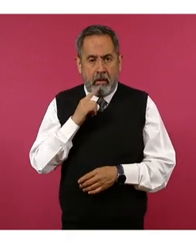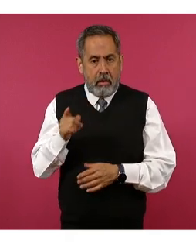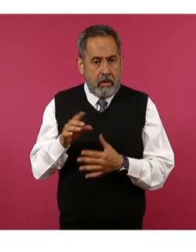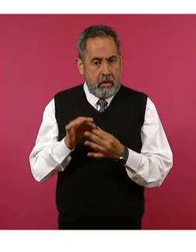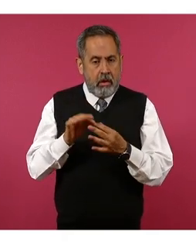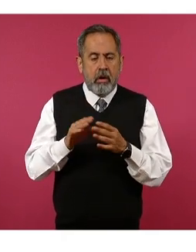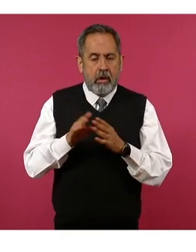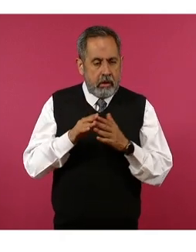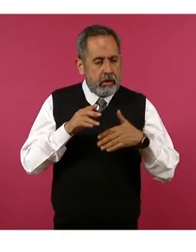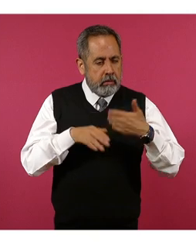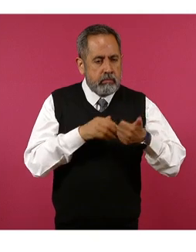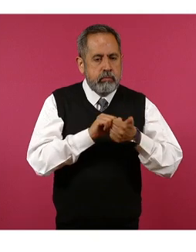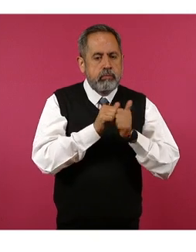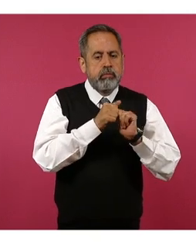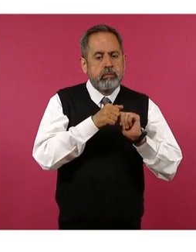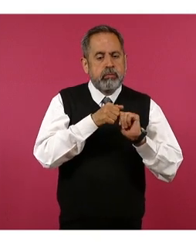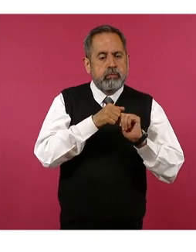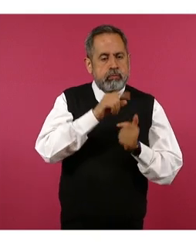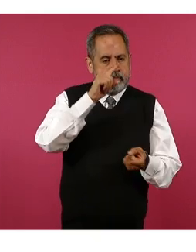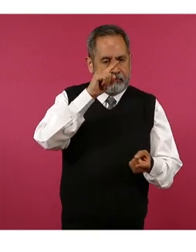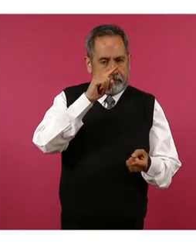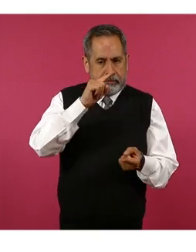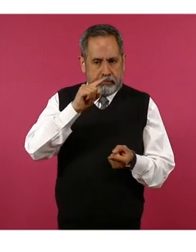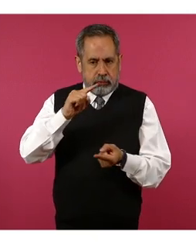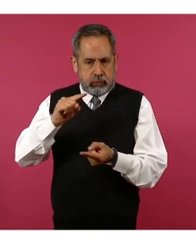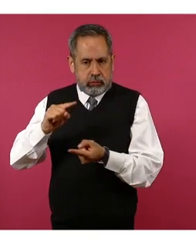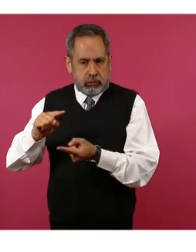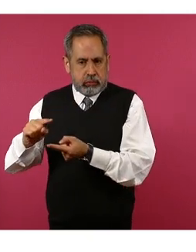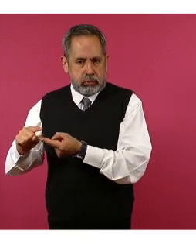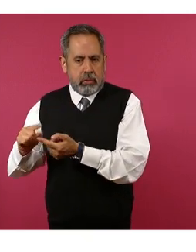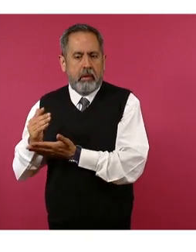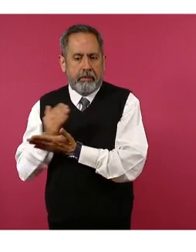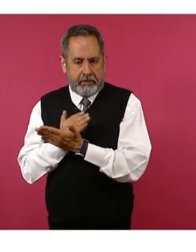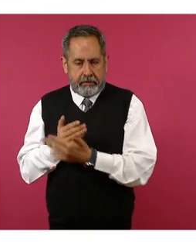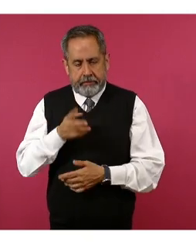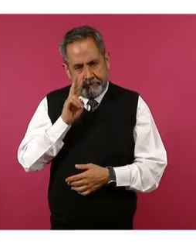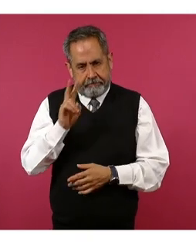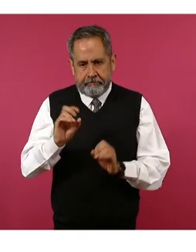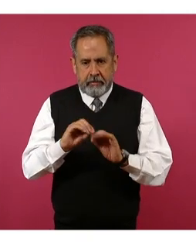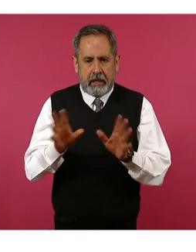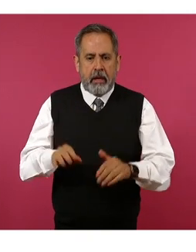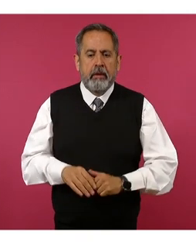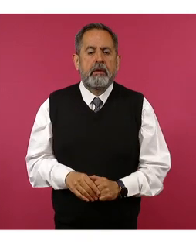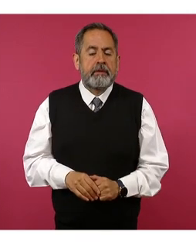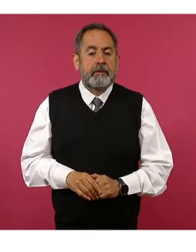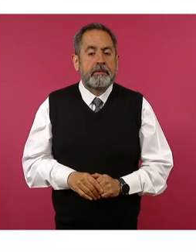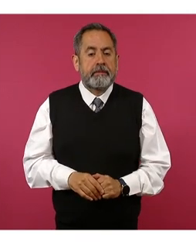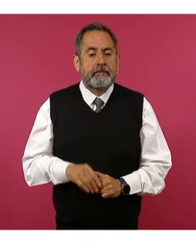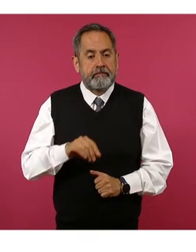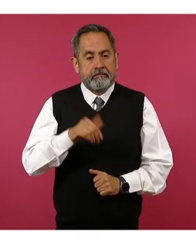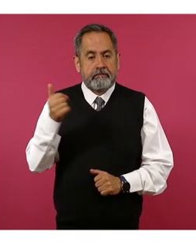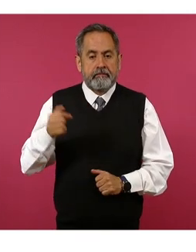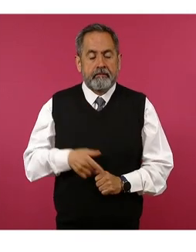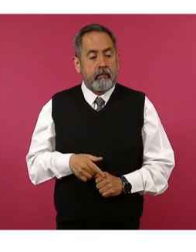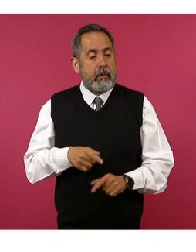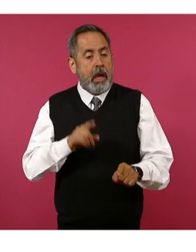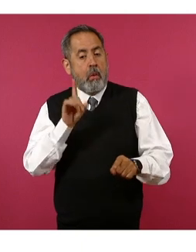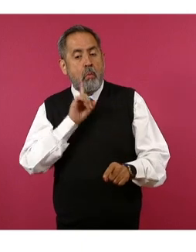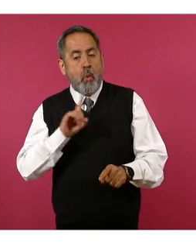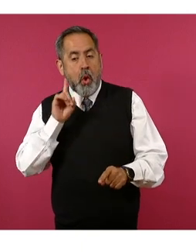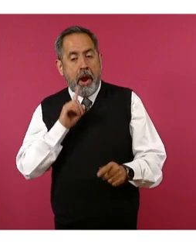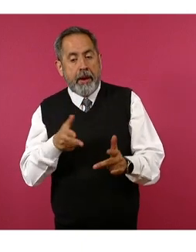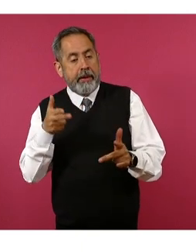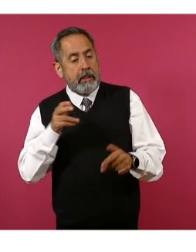cómo ha venido este delito claramente a la baja. Adelante. El delito de feminicidio